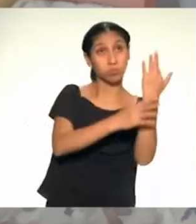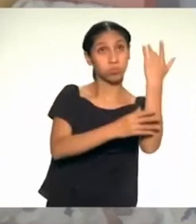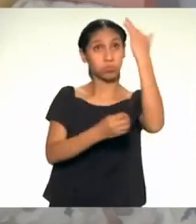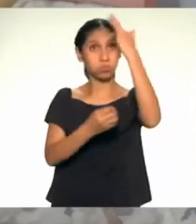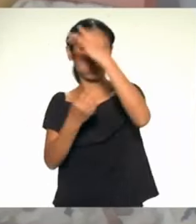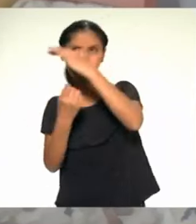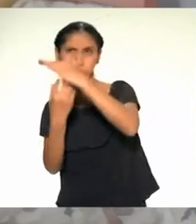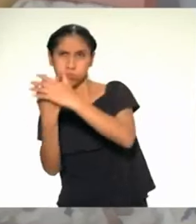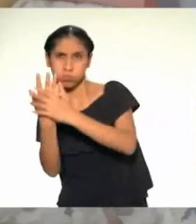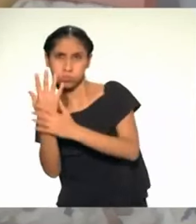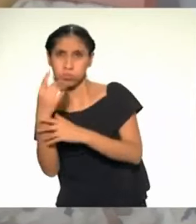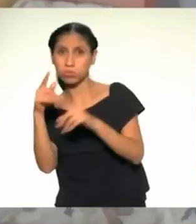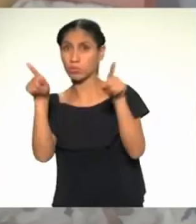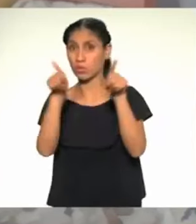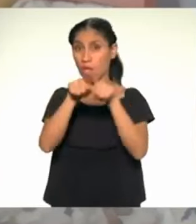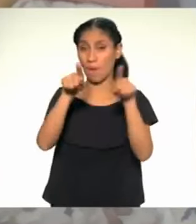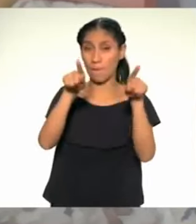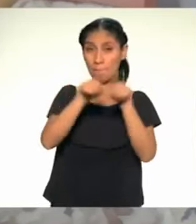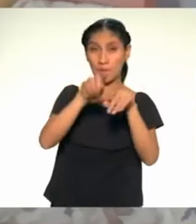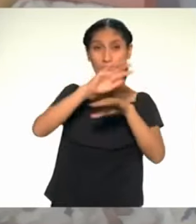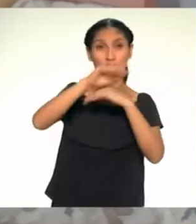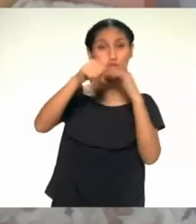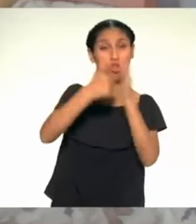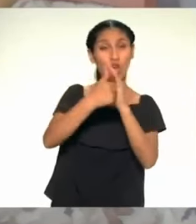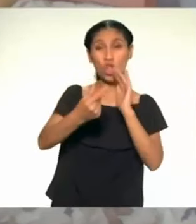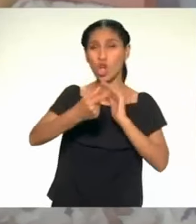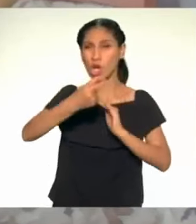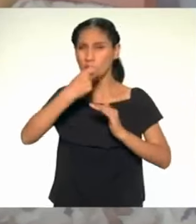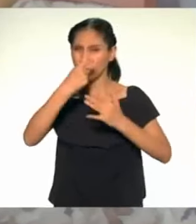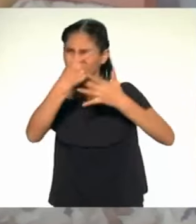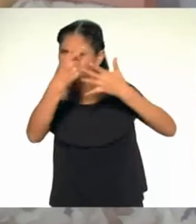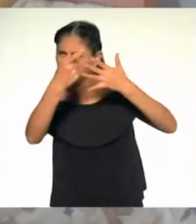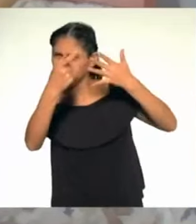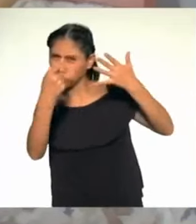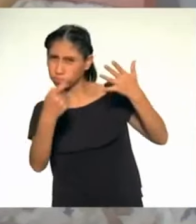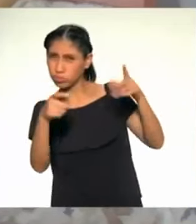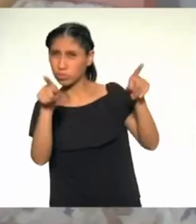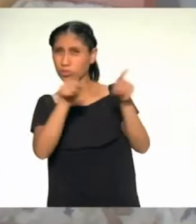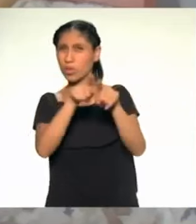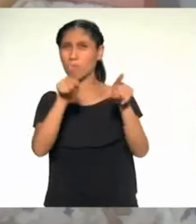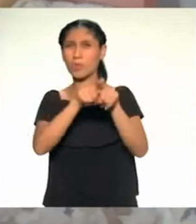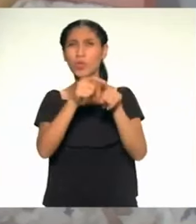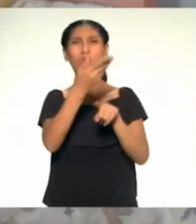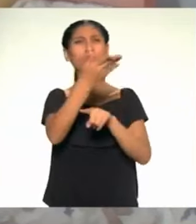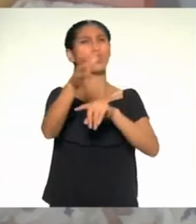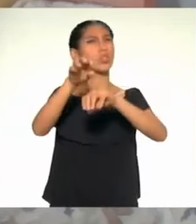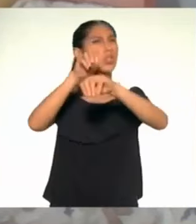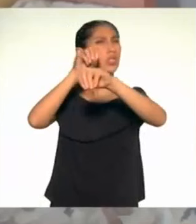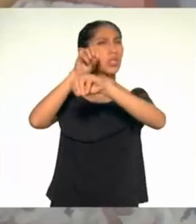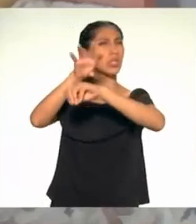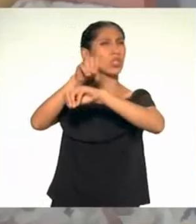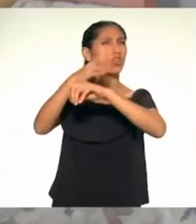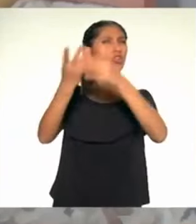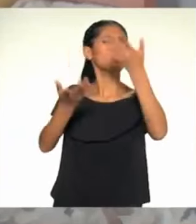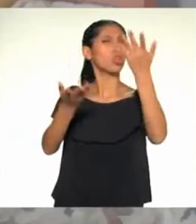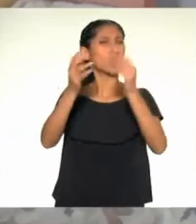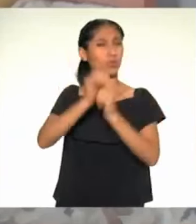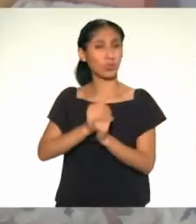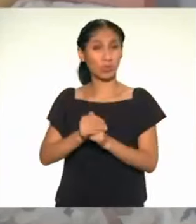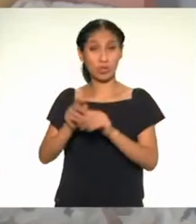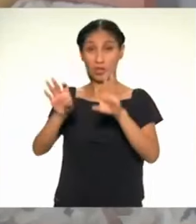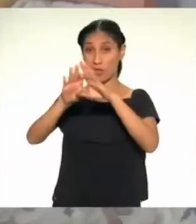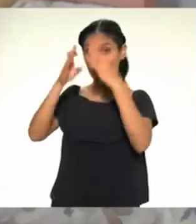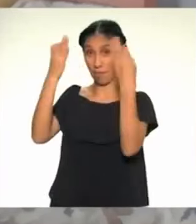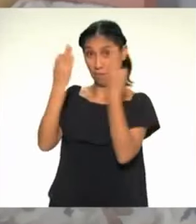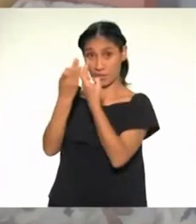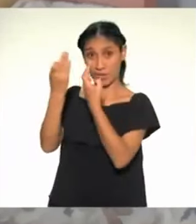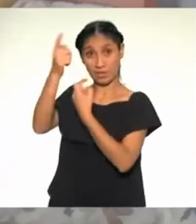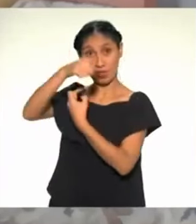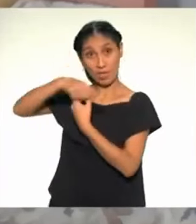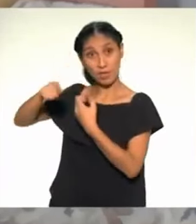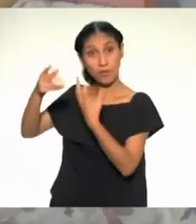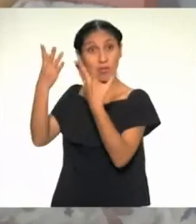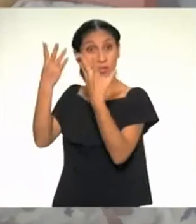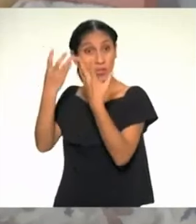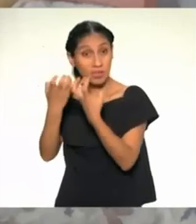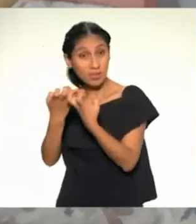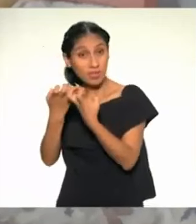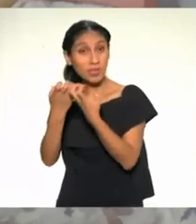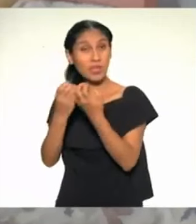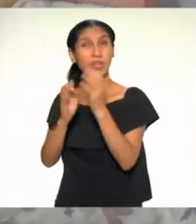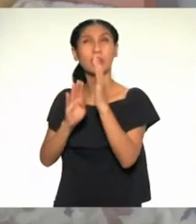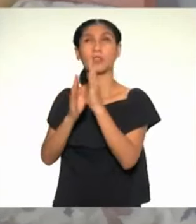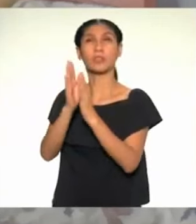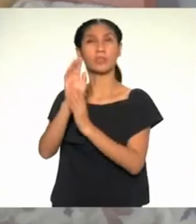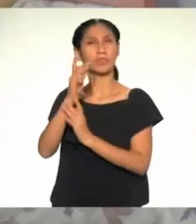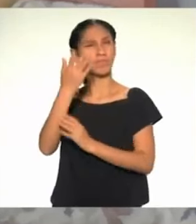la industria farmacéutica y la agricultura. ¿Qué recomendaciones brindarías a las familias que desean iniciar o mejorar algún